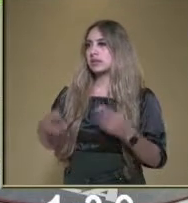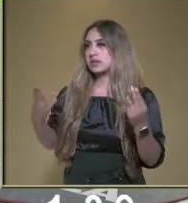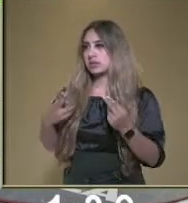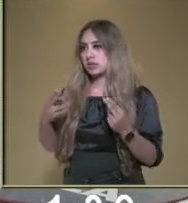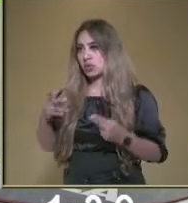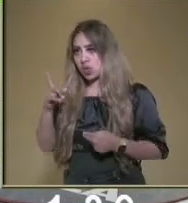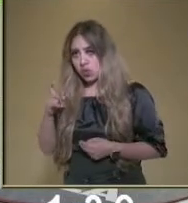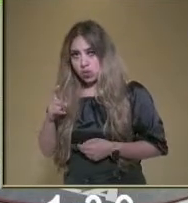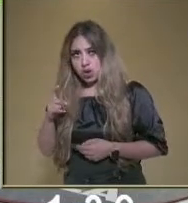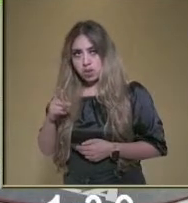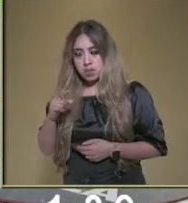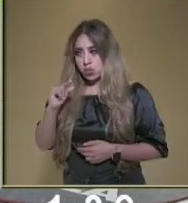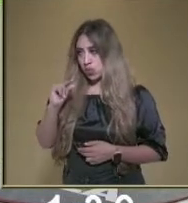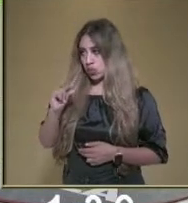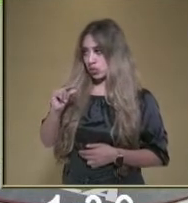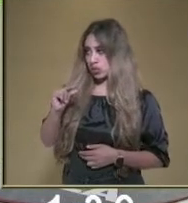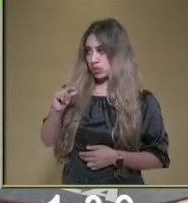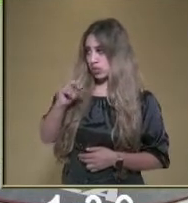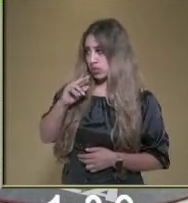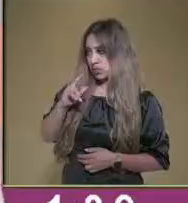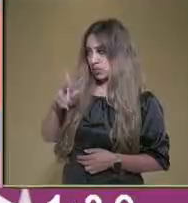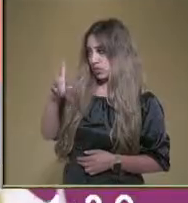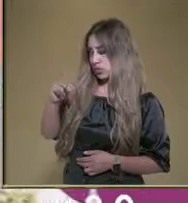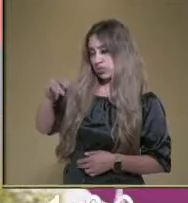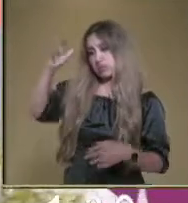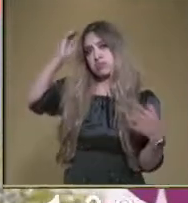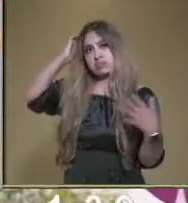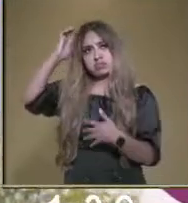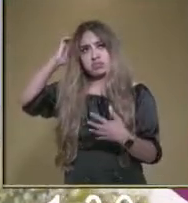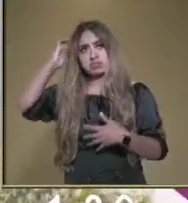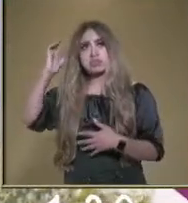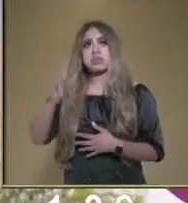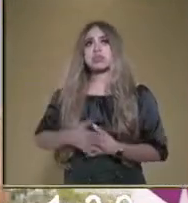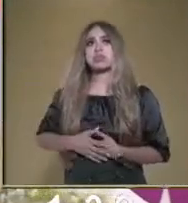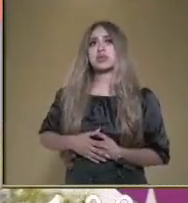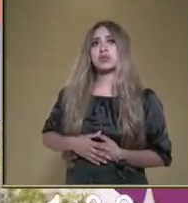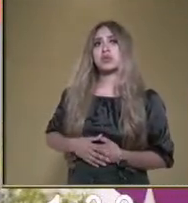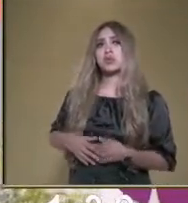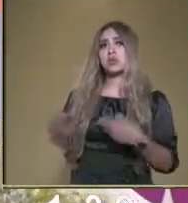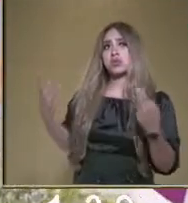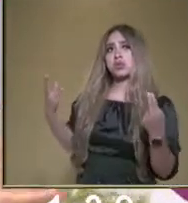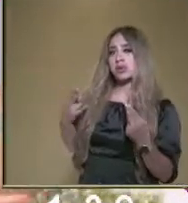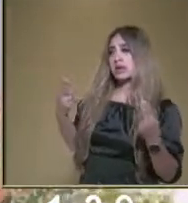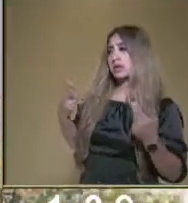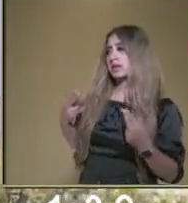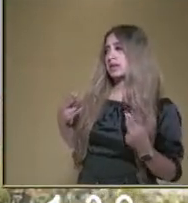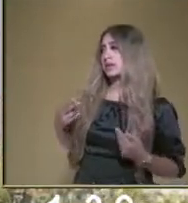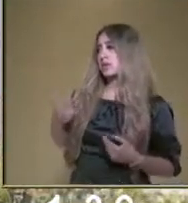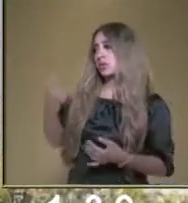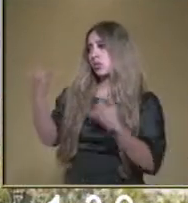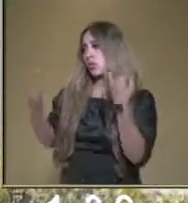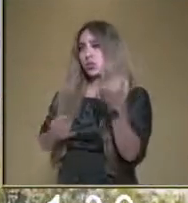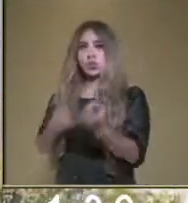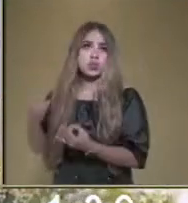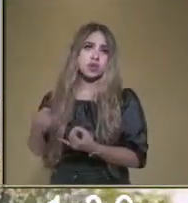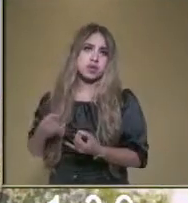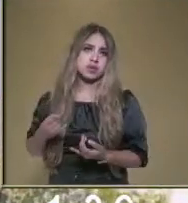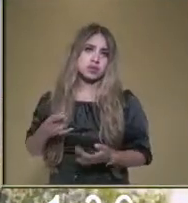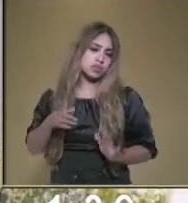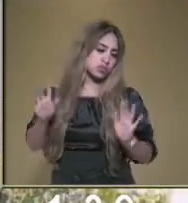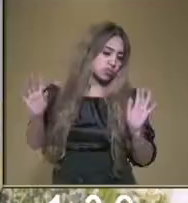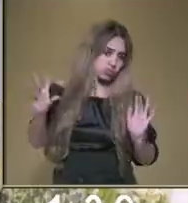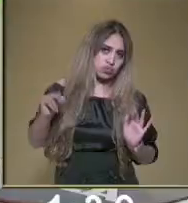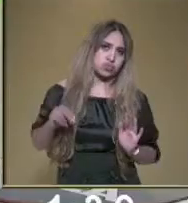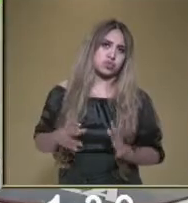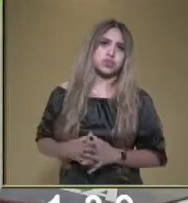Pero con poquita agua, pues mejor no me baño. No, con lo necesario. No vas a estar jugando en el baño. Ok,